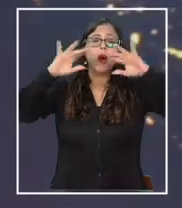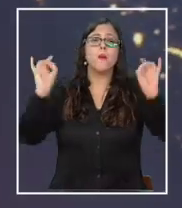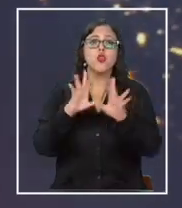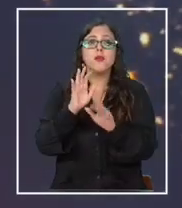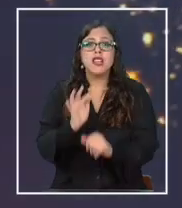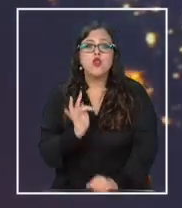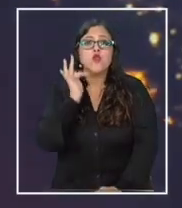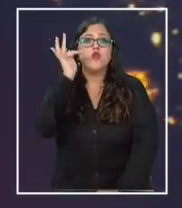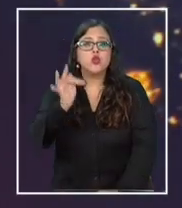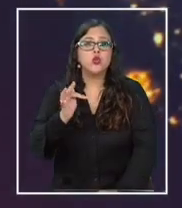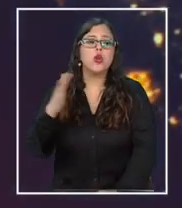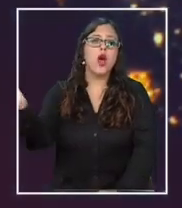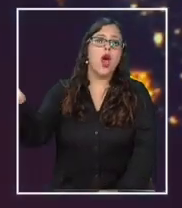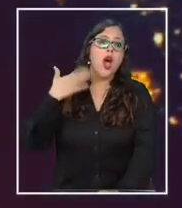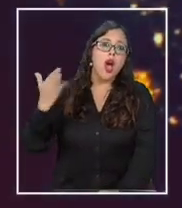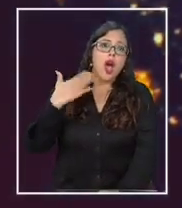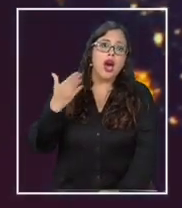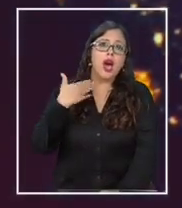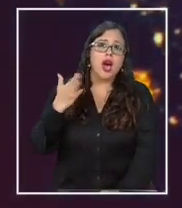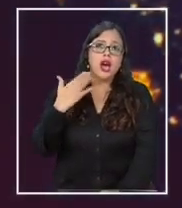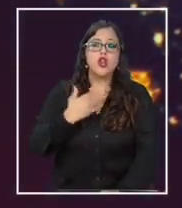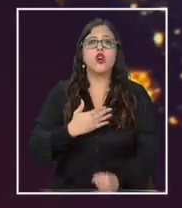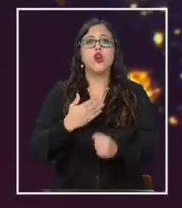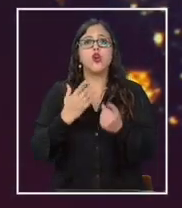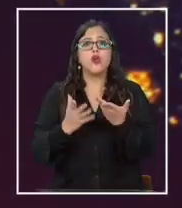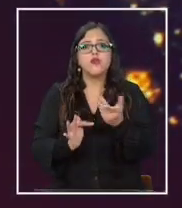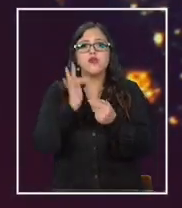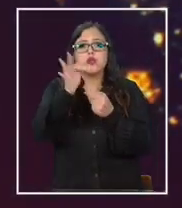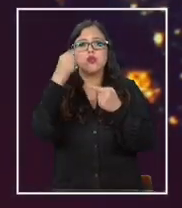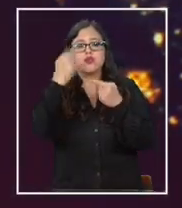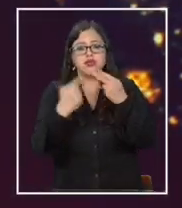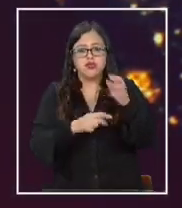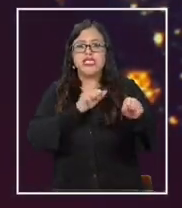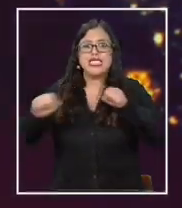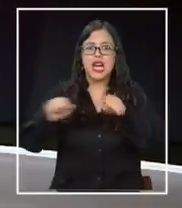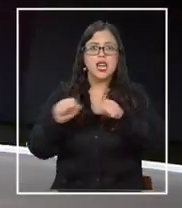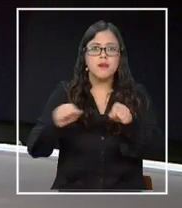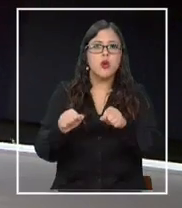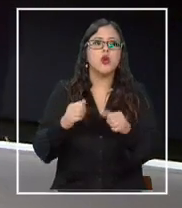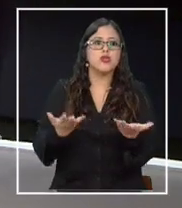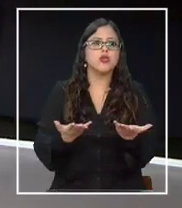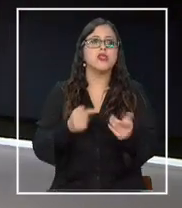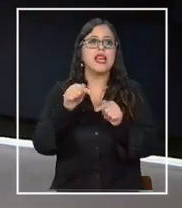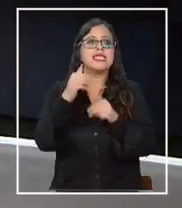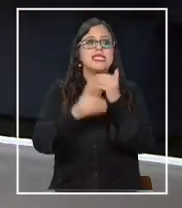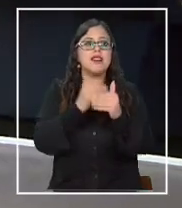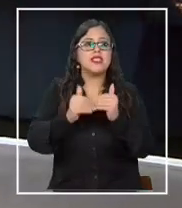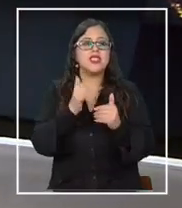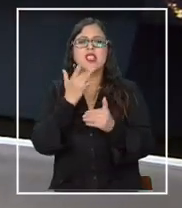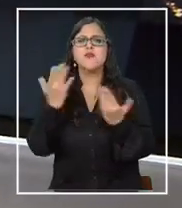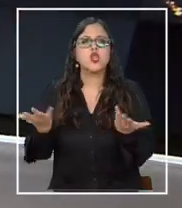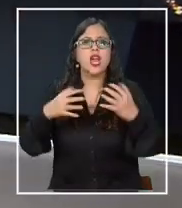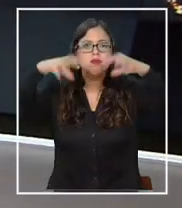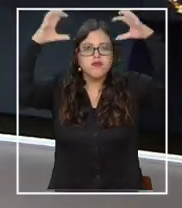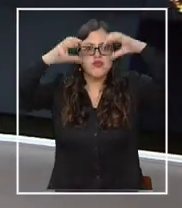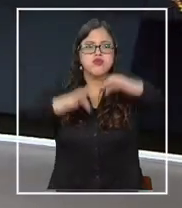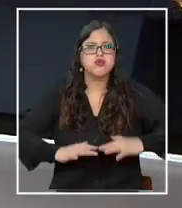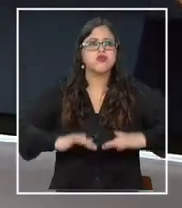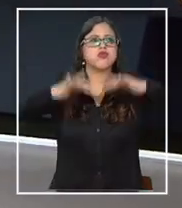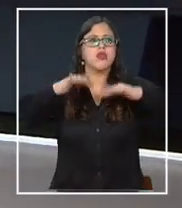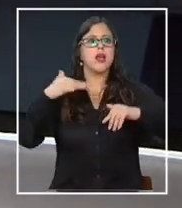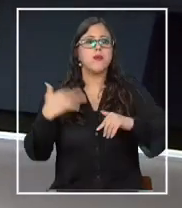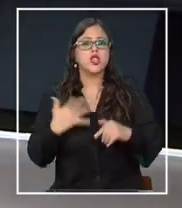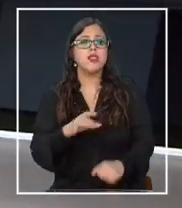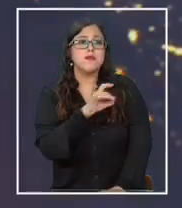calor para esta aplicación. Mañana van a ser otro tipo de fenómenos como los terremotos. Están avanzando en ello. ¿Y por qué la inundación es la prioridad? No solo